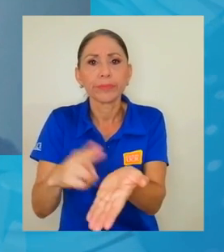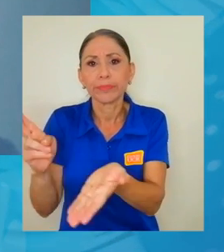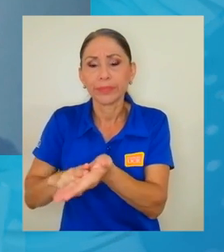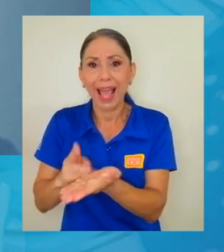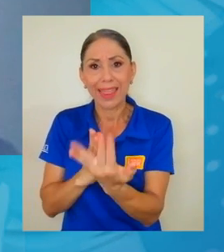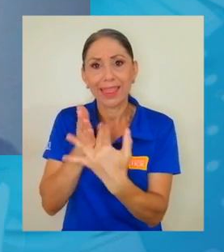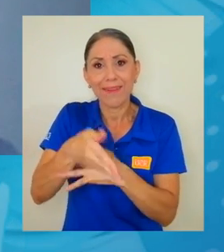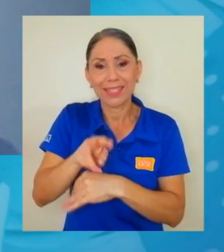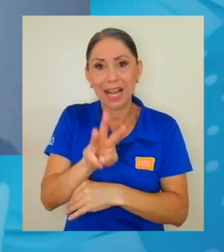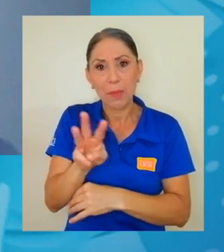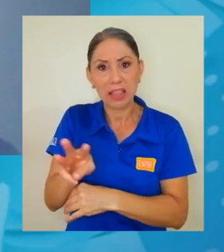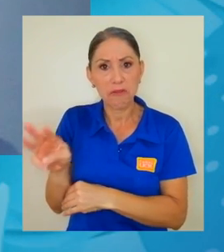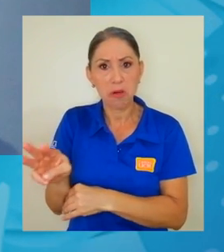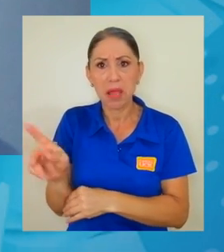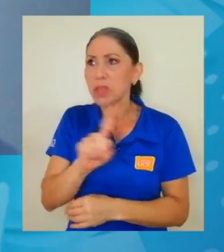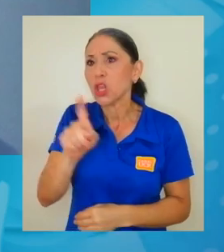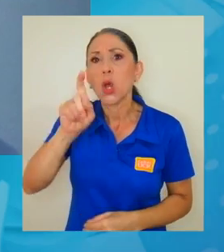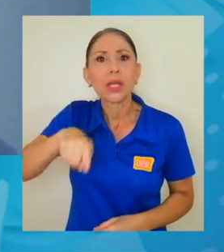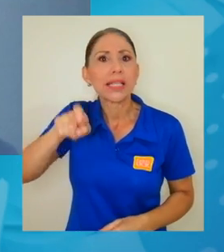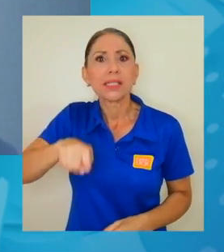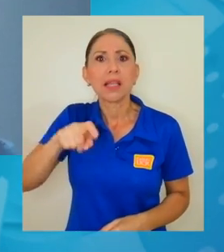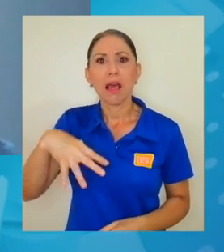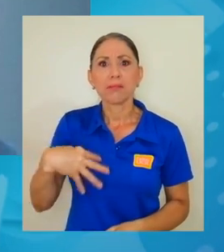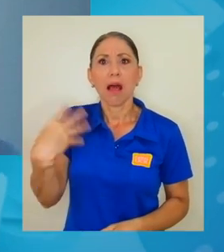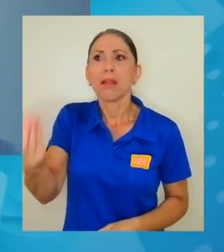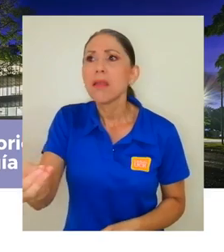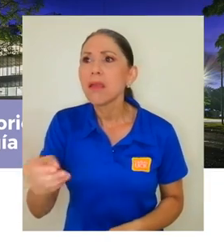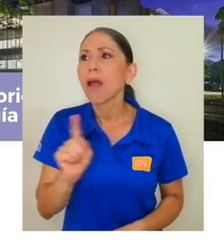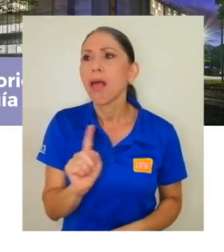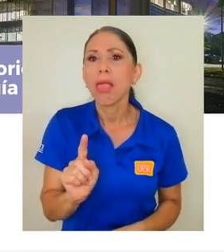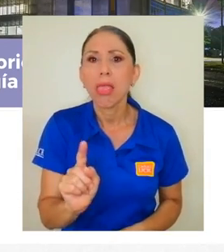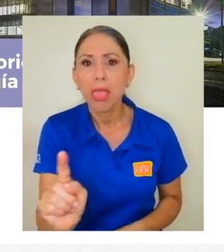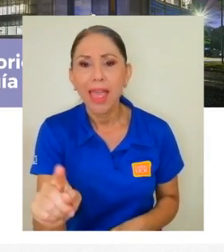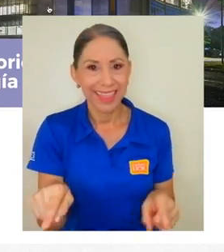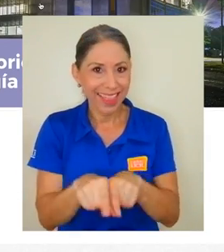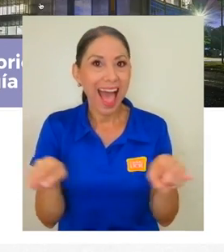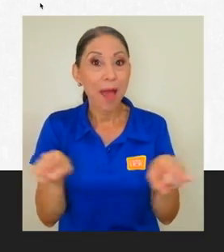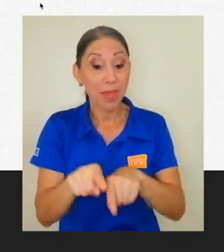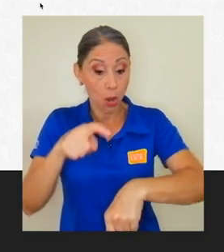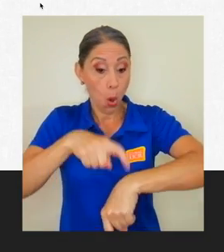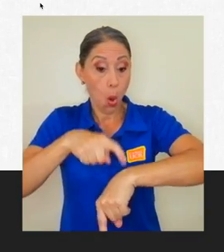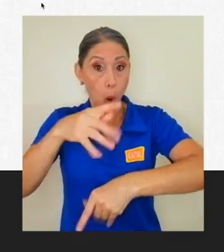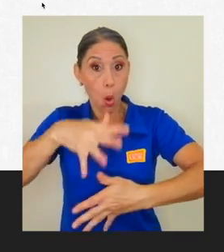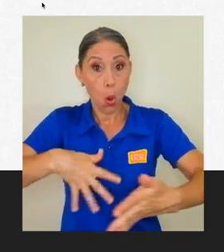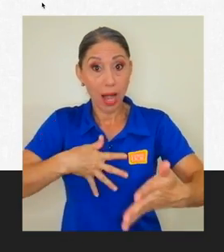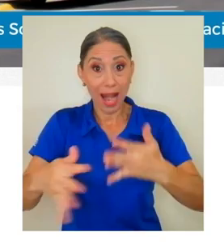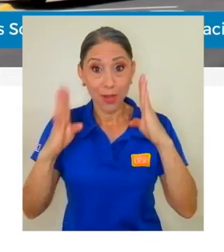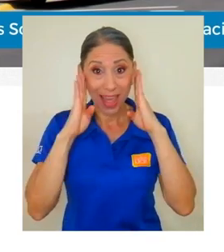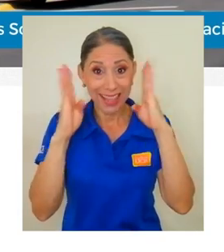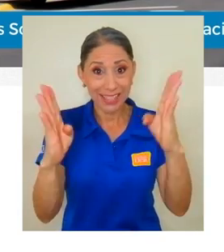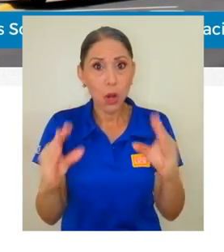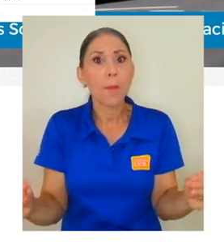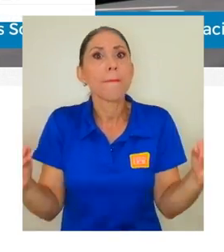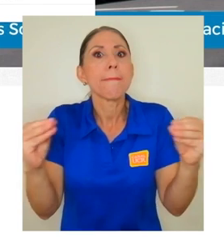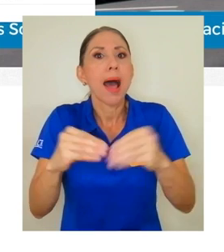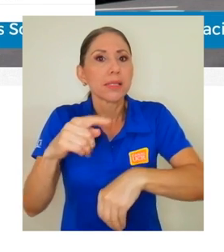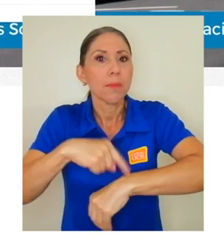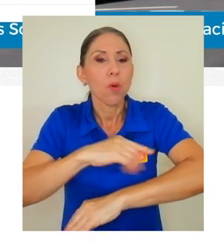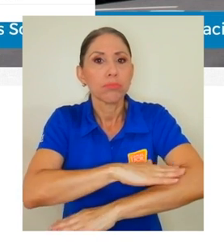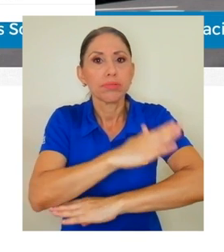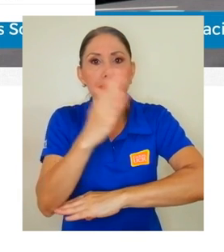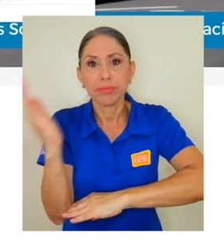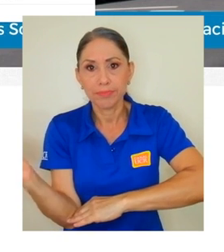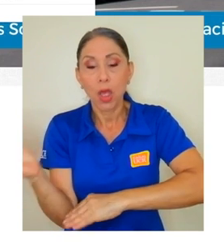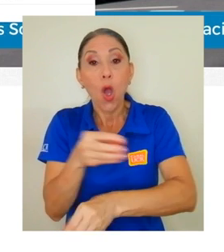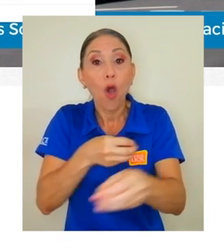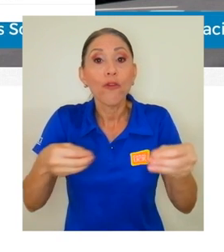por medio de la plataforma sin tener que desplazarse, además de que amplía el horario de atención. La Oficina de Administración